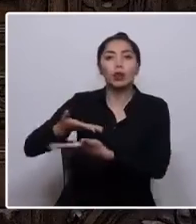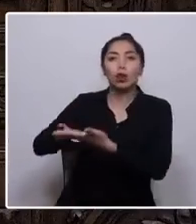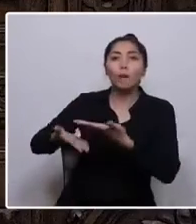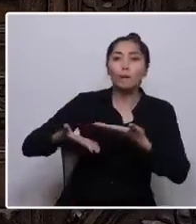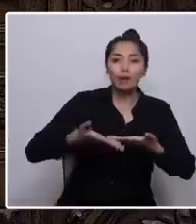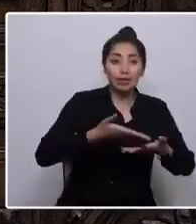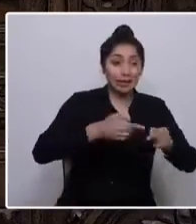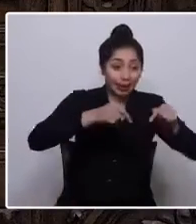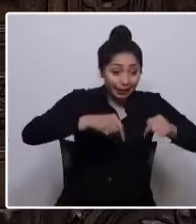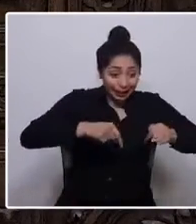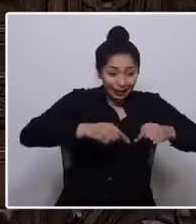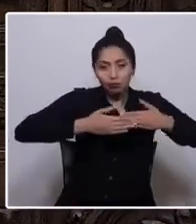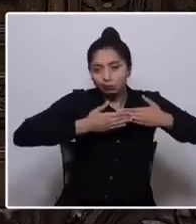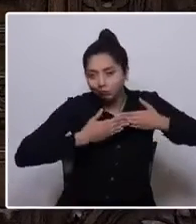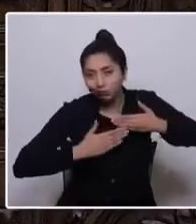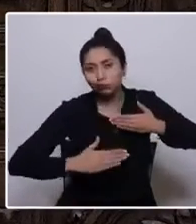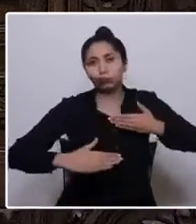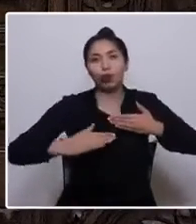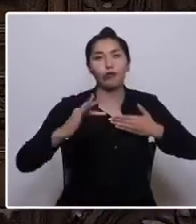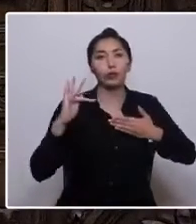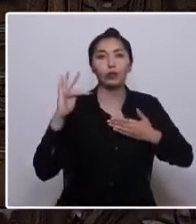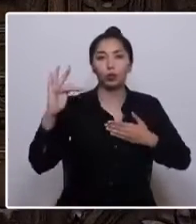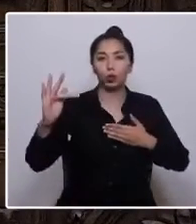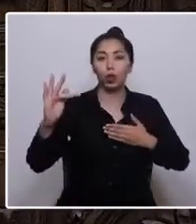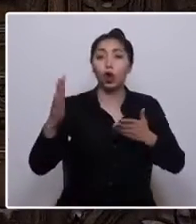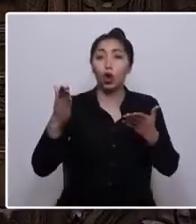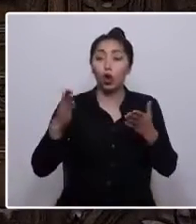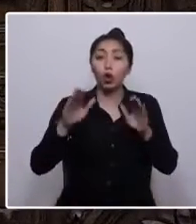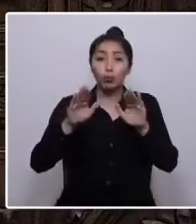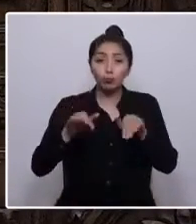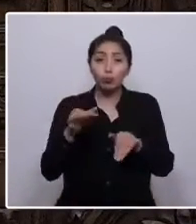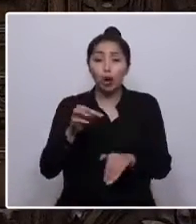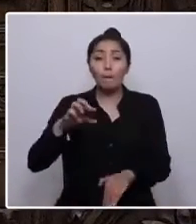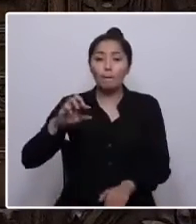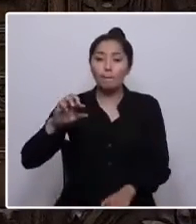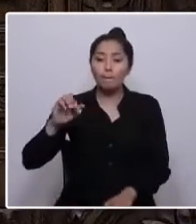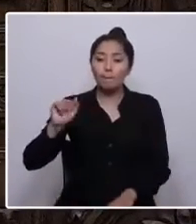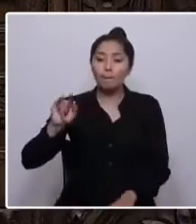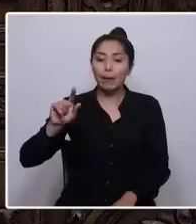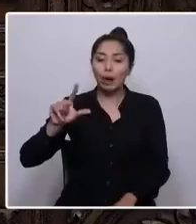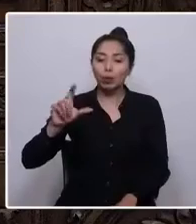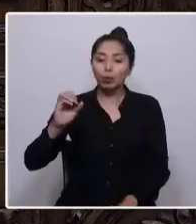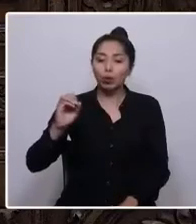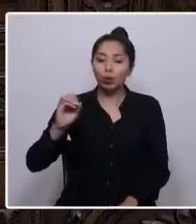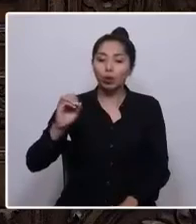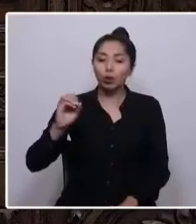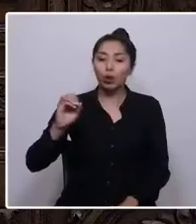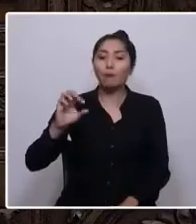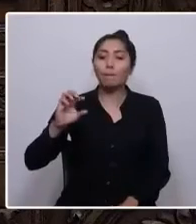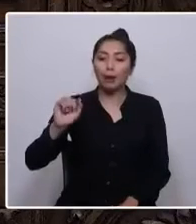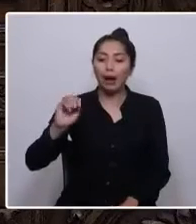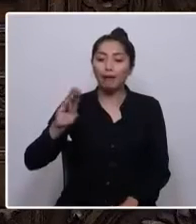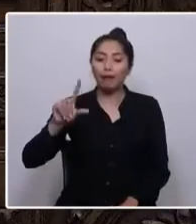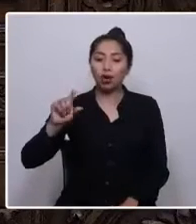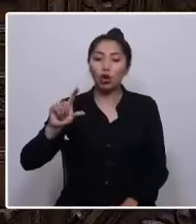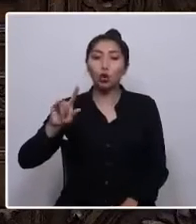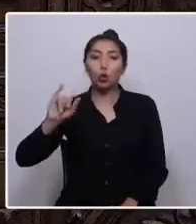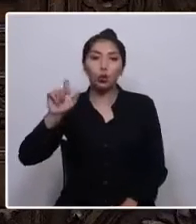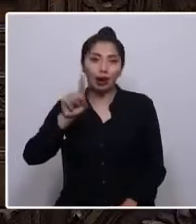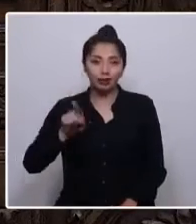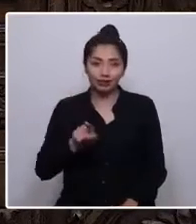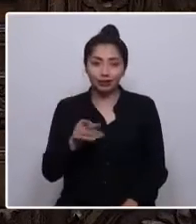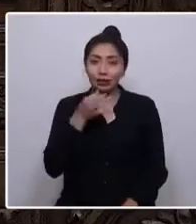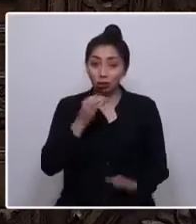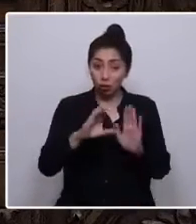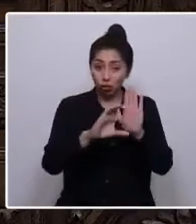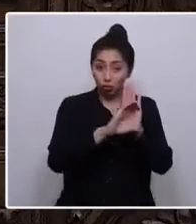y para el futuro. Bien lo ha dicho Pablo Lucas Verdú. Las fórmulas político-constitucionales carecen de